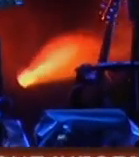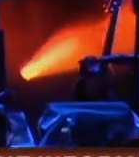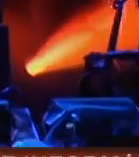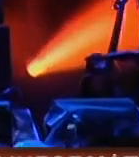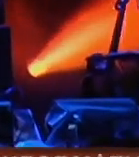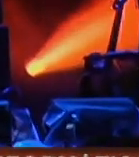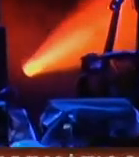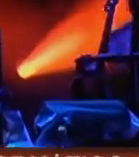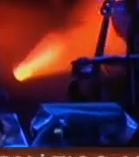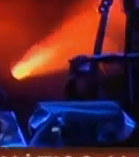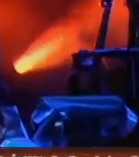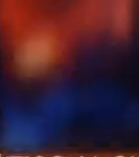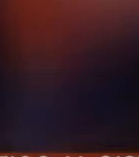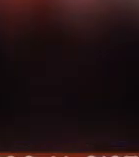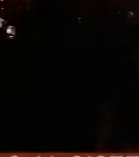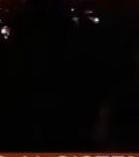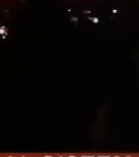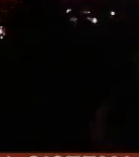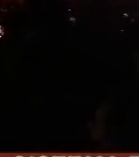generó entre sus seguidores